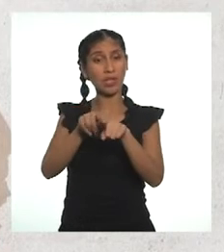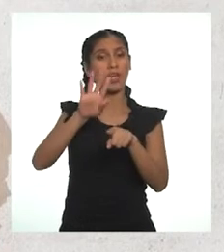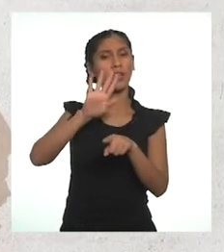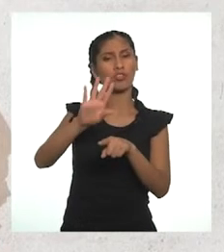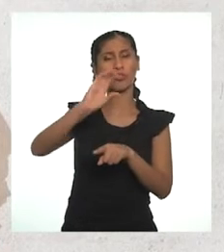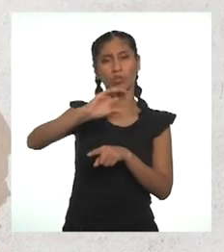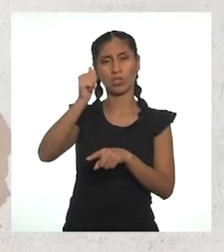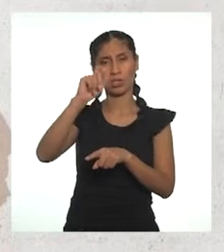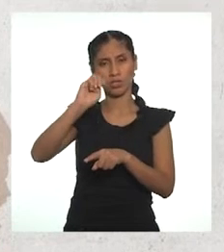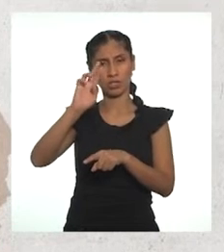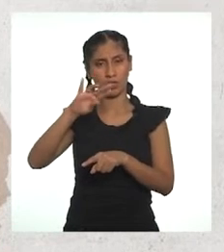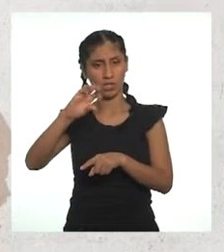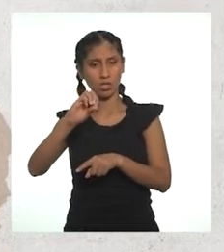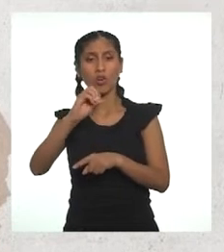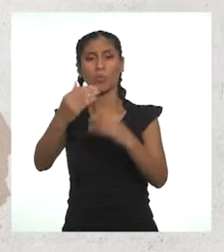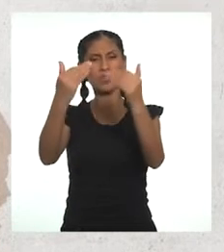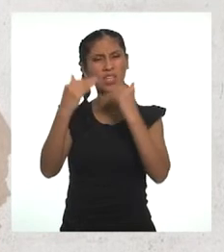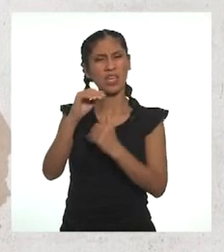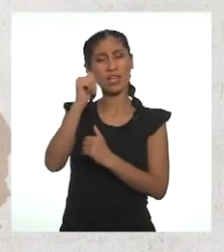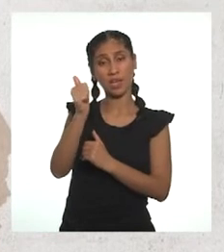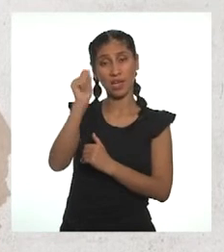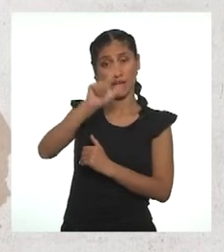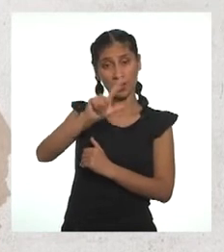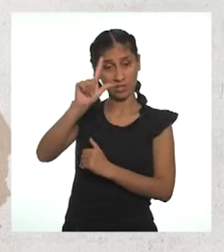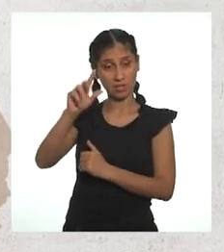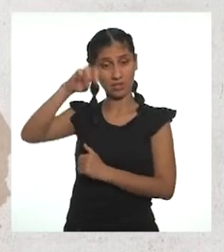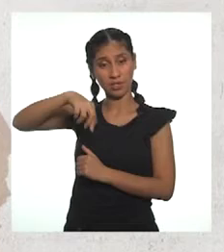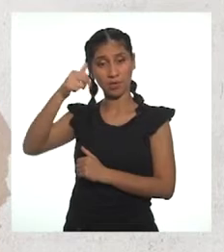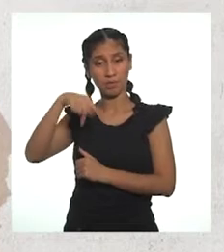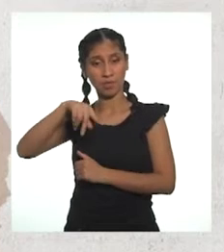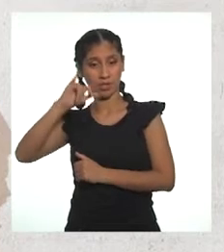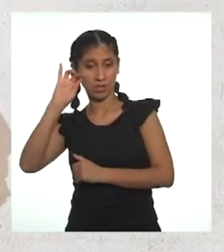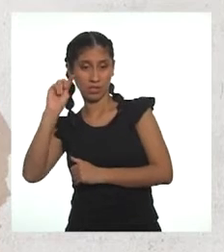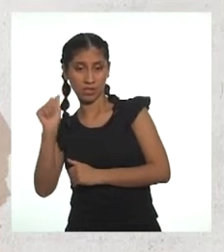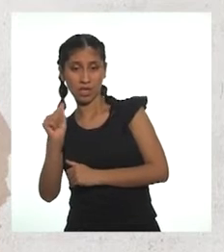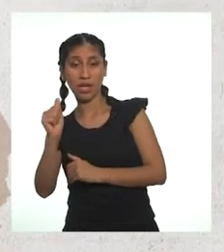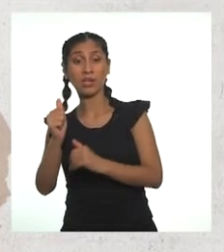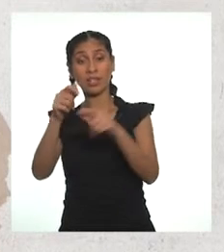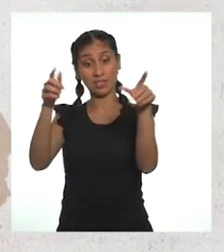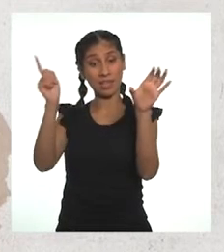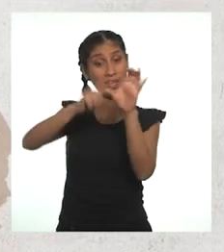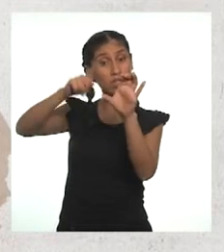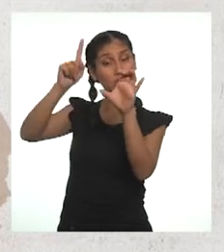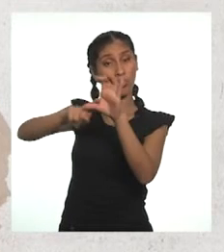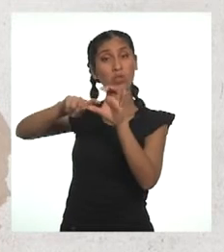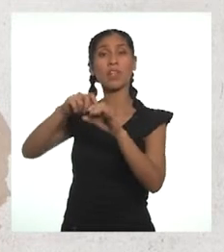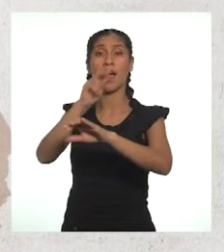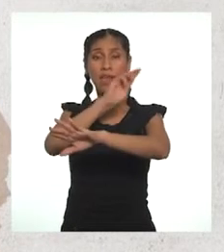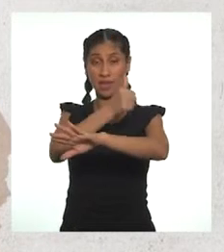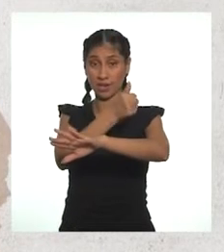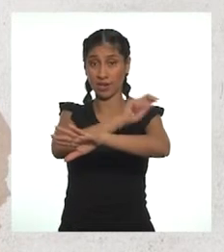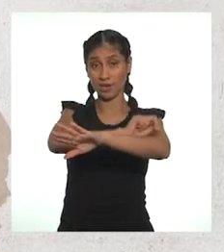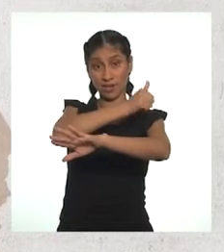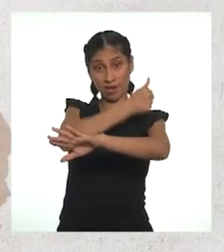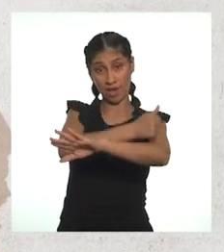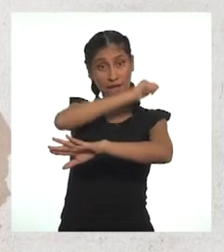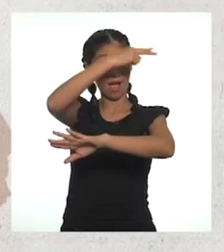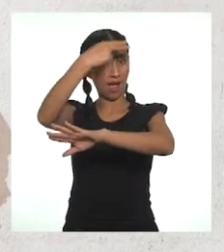Alpaquita, en el distrito de Quillo, provincia de Yungay. La obra tiene como objetivo